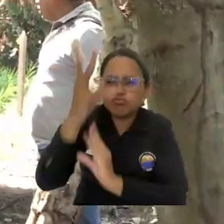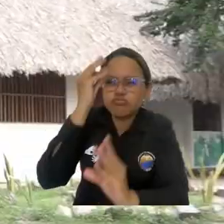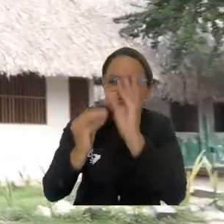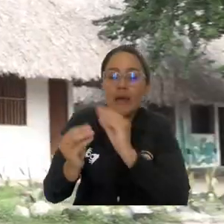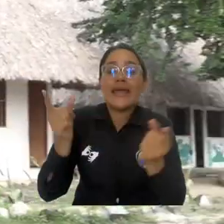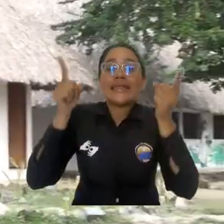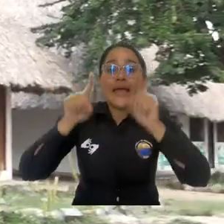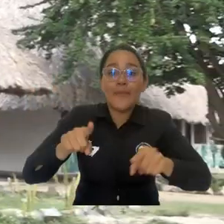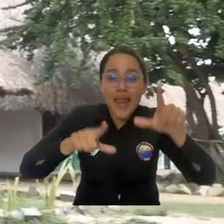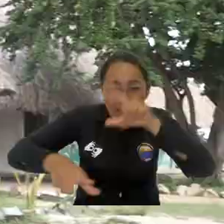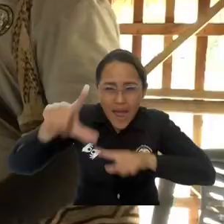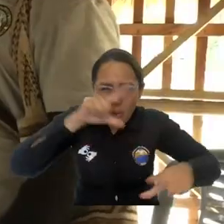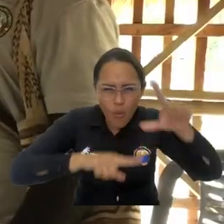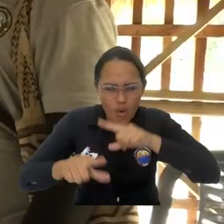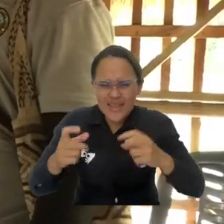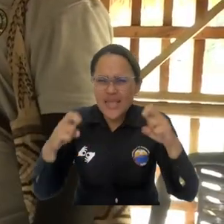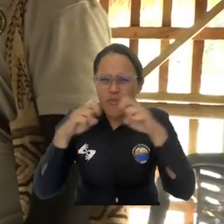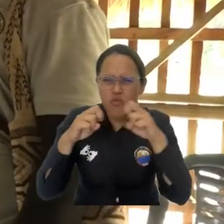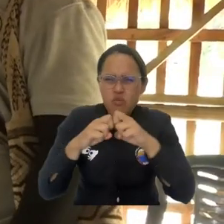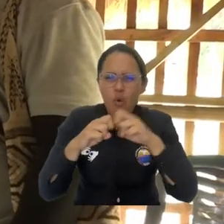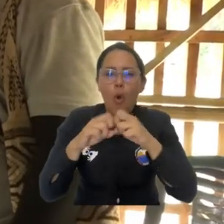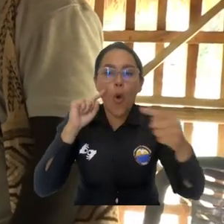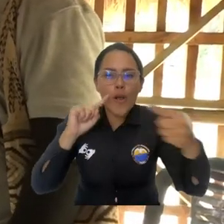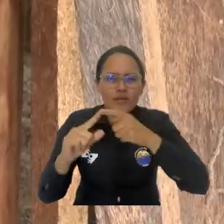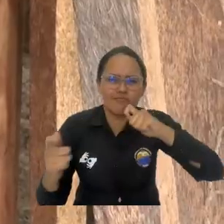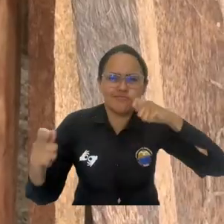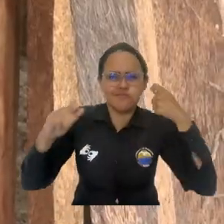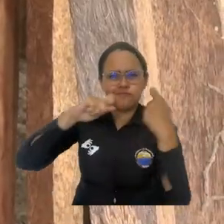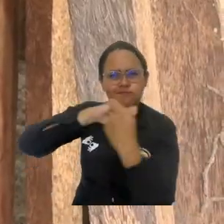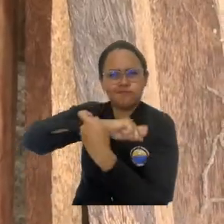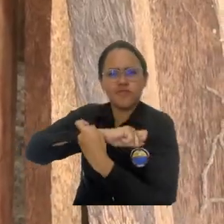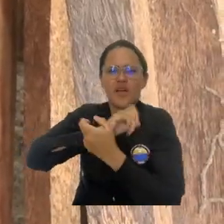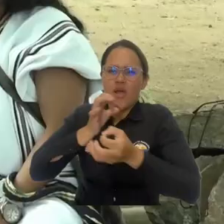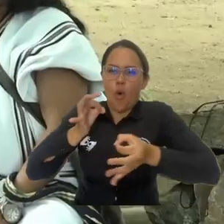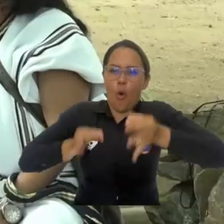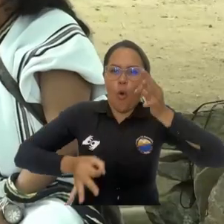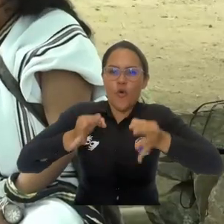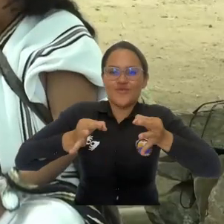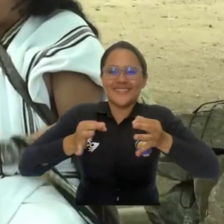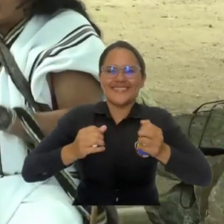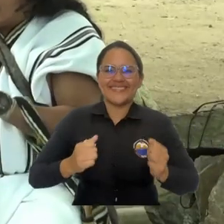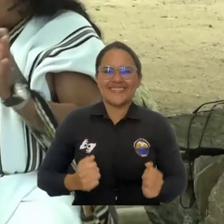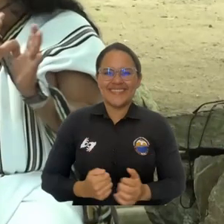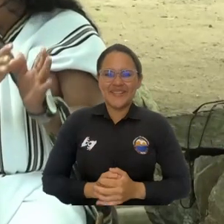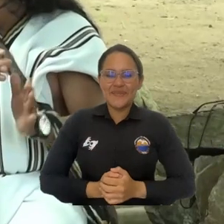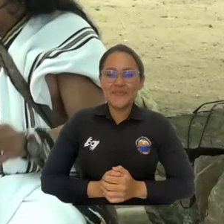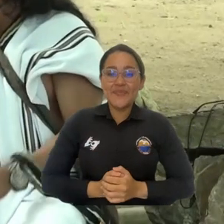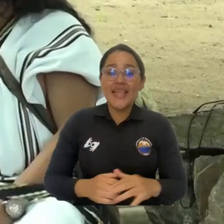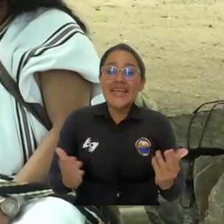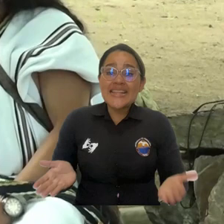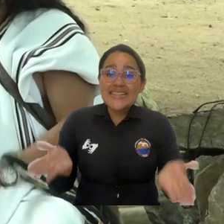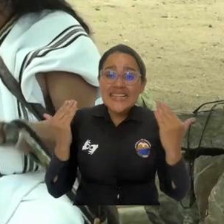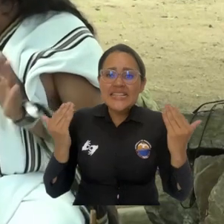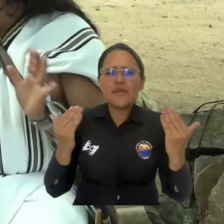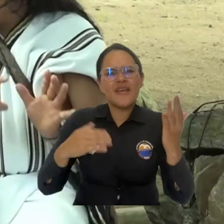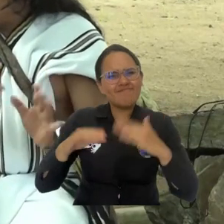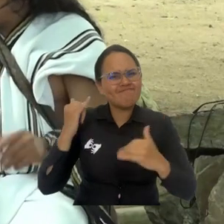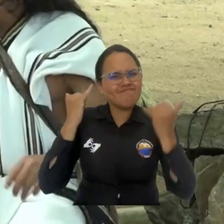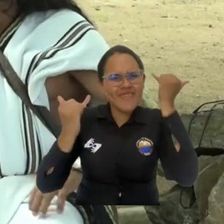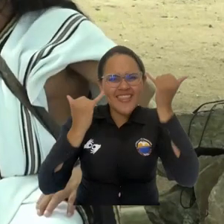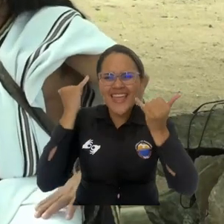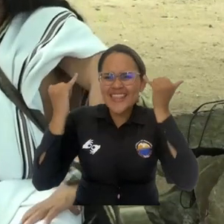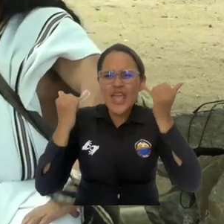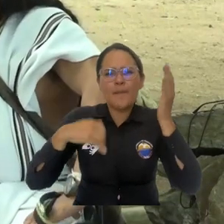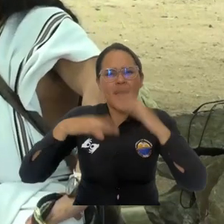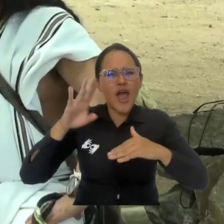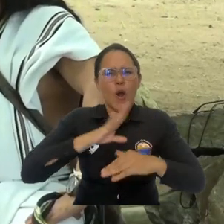energías renovables que facilite el proceso hacia una transición energética justa. Generar dinámicas que sean muy trocas